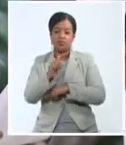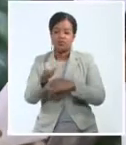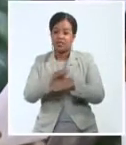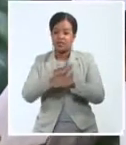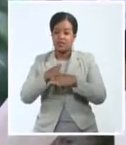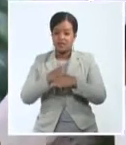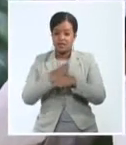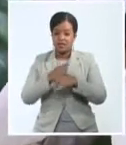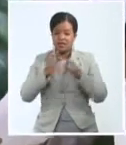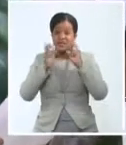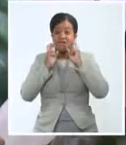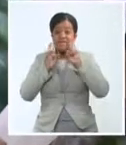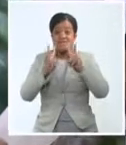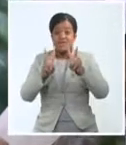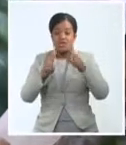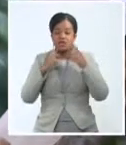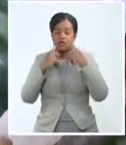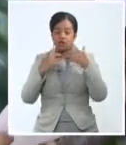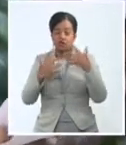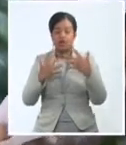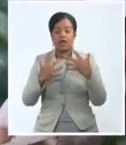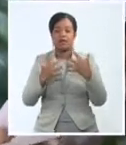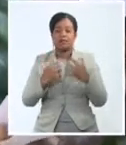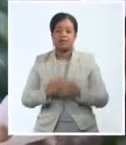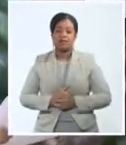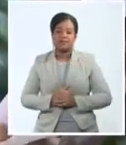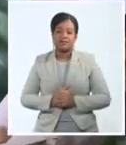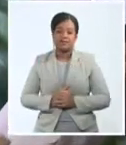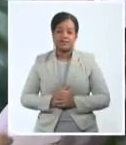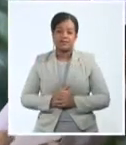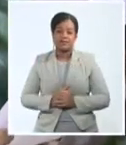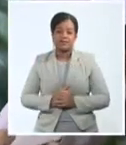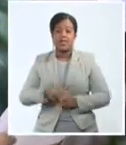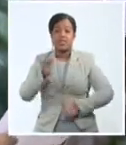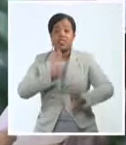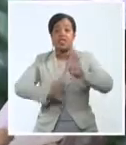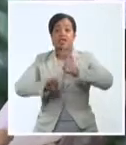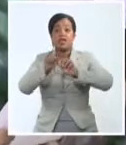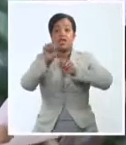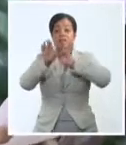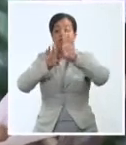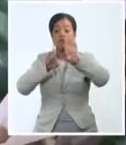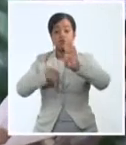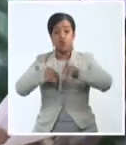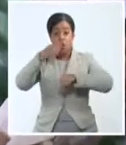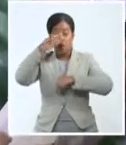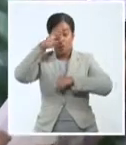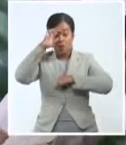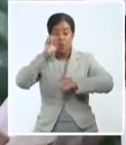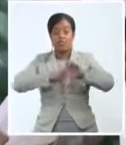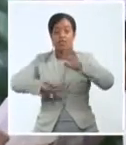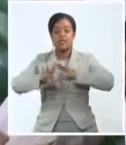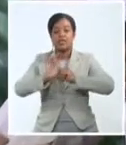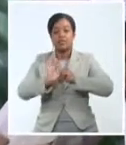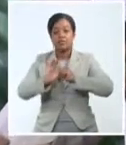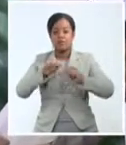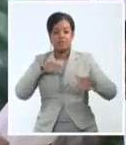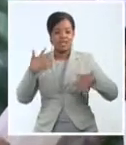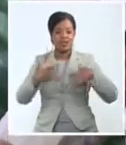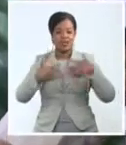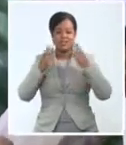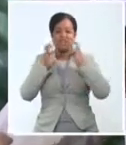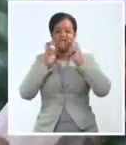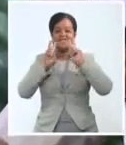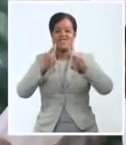que la vida sea un acto digno de celebrarse, por defender la Bienal en Cuba, que es defender esa celebración de la vida,